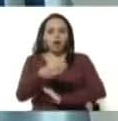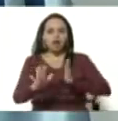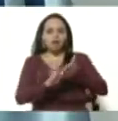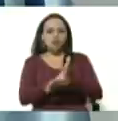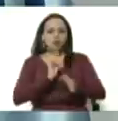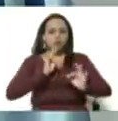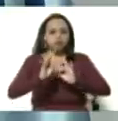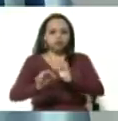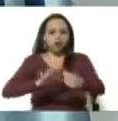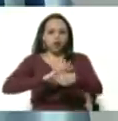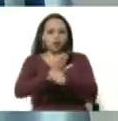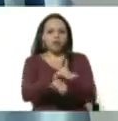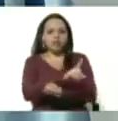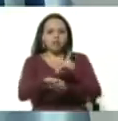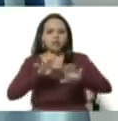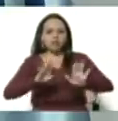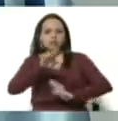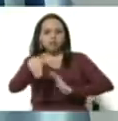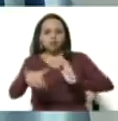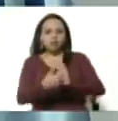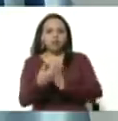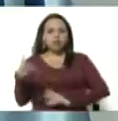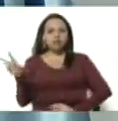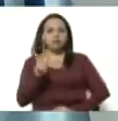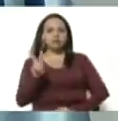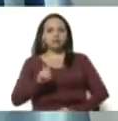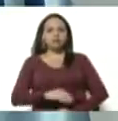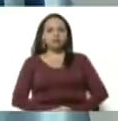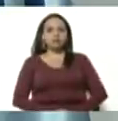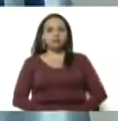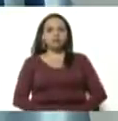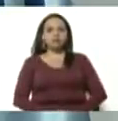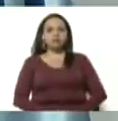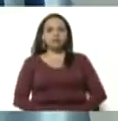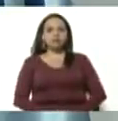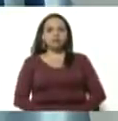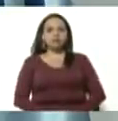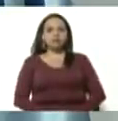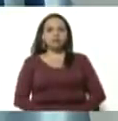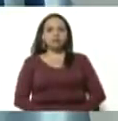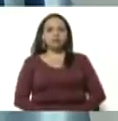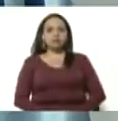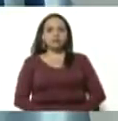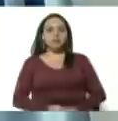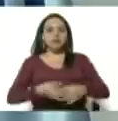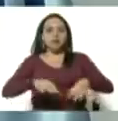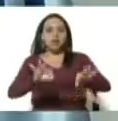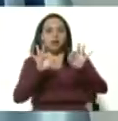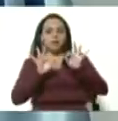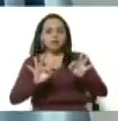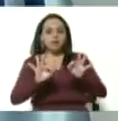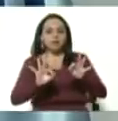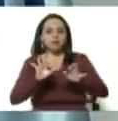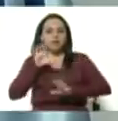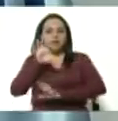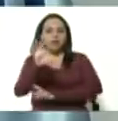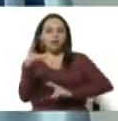de COVID-19 en nuestro territorio nacional. Especialmente en el Estado Táchira.